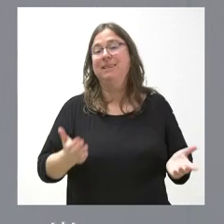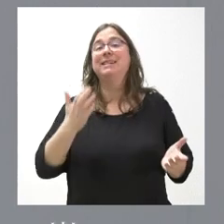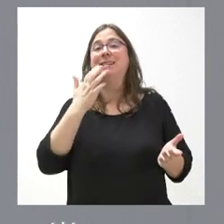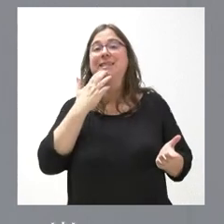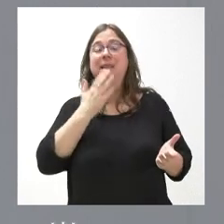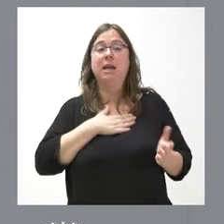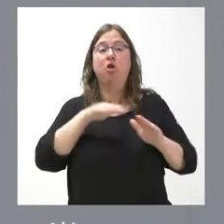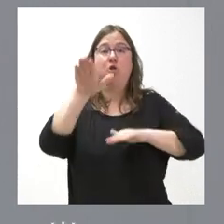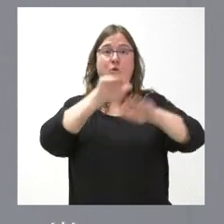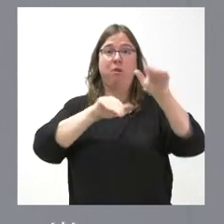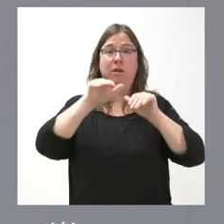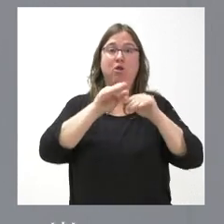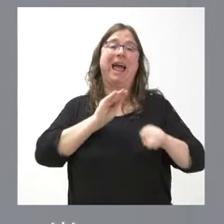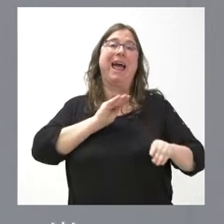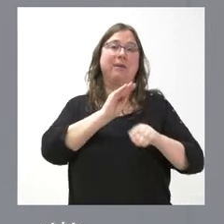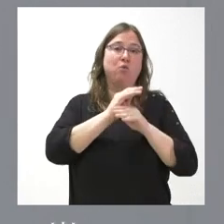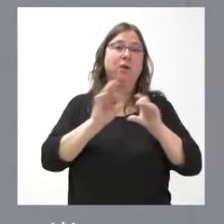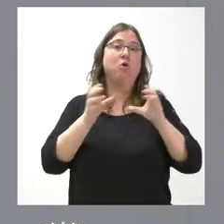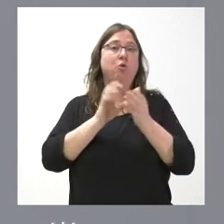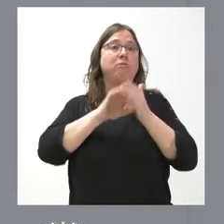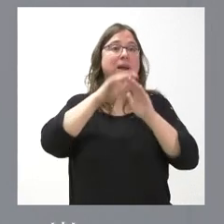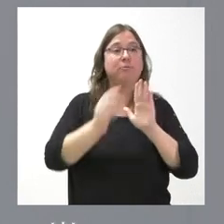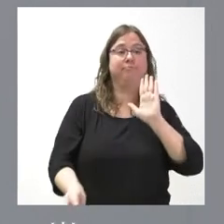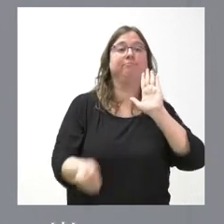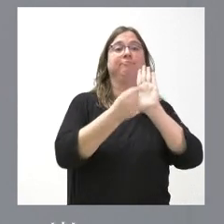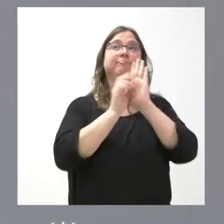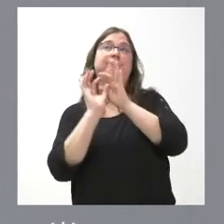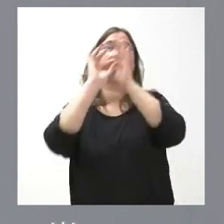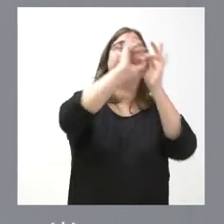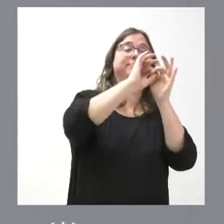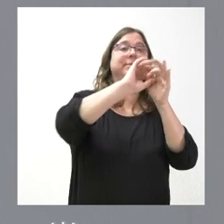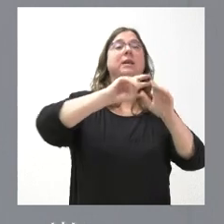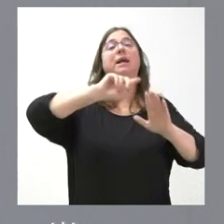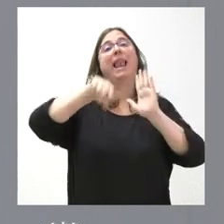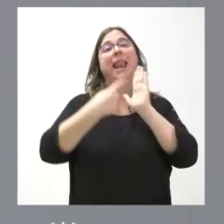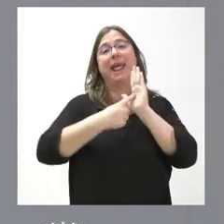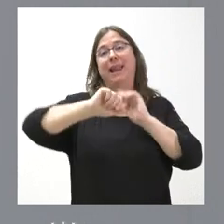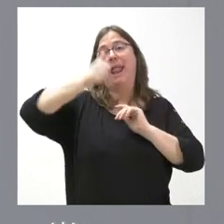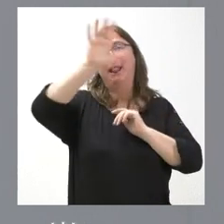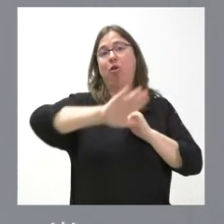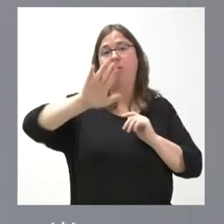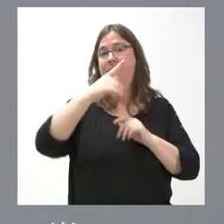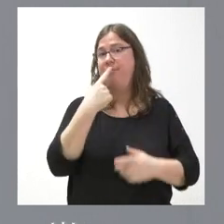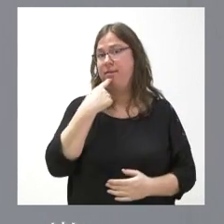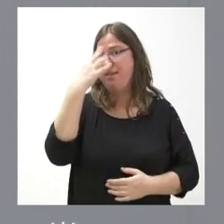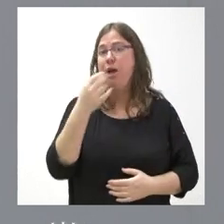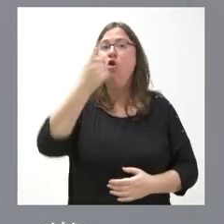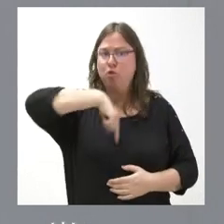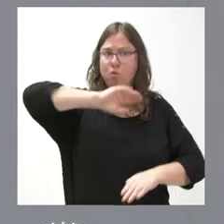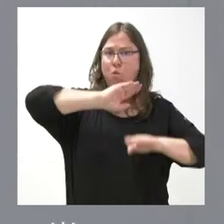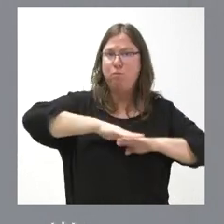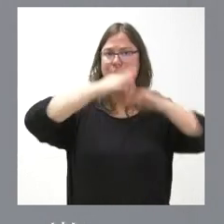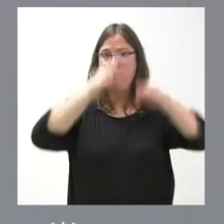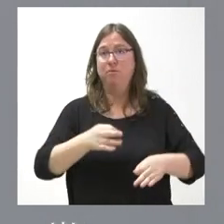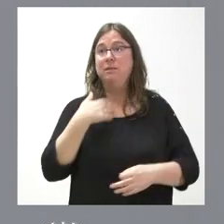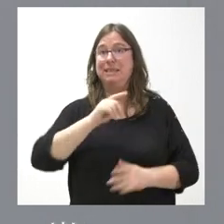una convocatoria de ayudas de la Junta de Castilla y León se pueda hacer referencia al cumplimiento de una ley nacional, lo que está diciendo claramente es que nosotros sí cumplimos las leyes